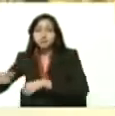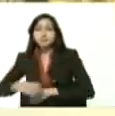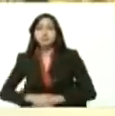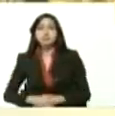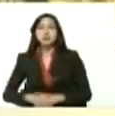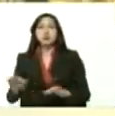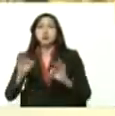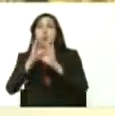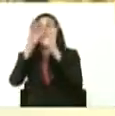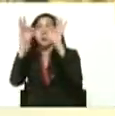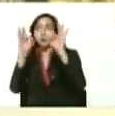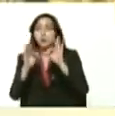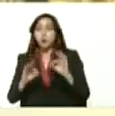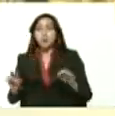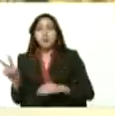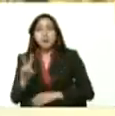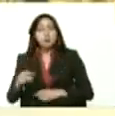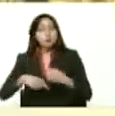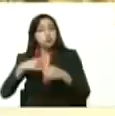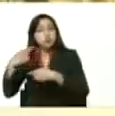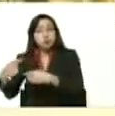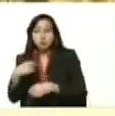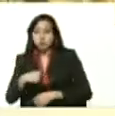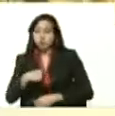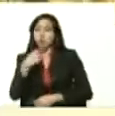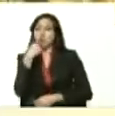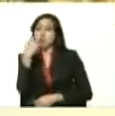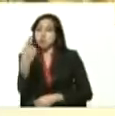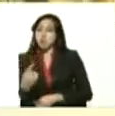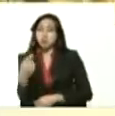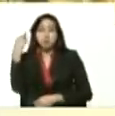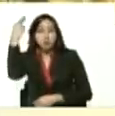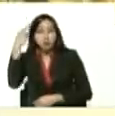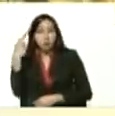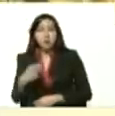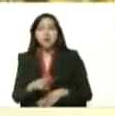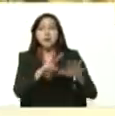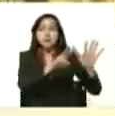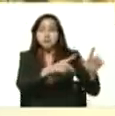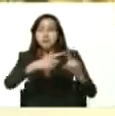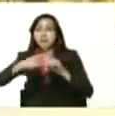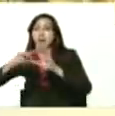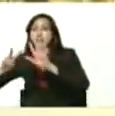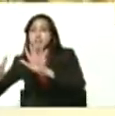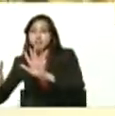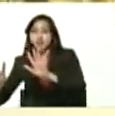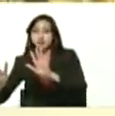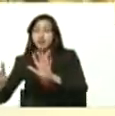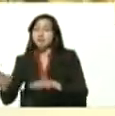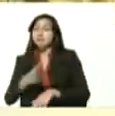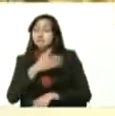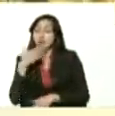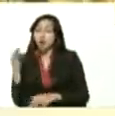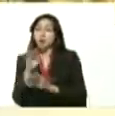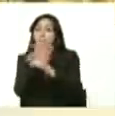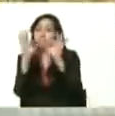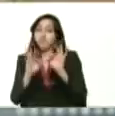método venezolano todos los días lo digo el método 7 más 7 es el método